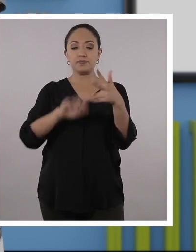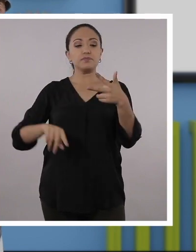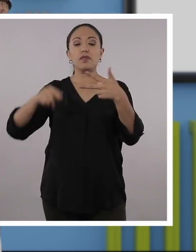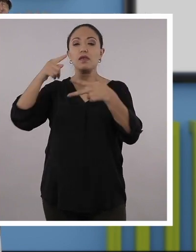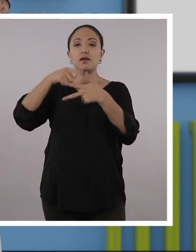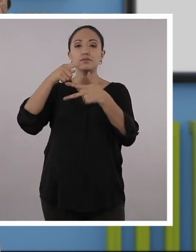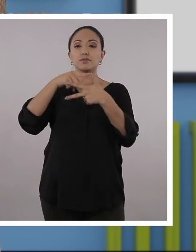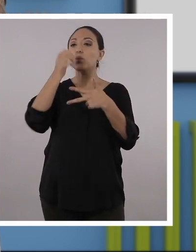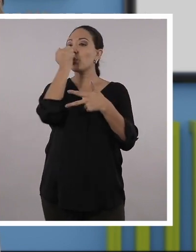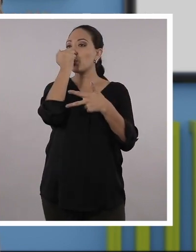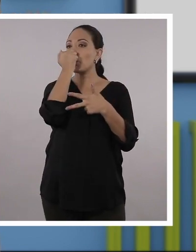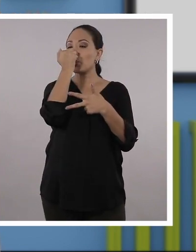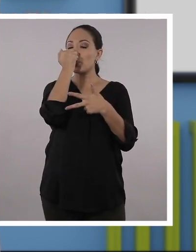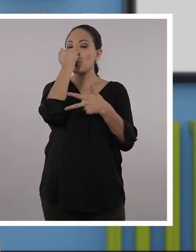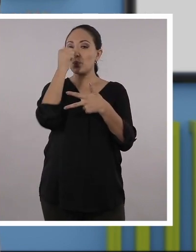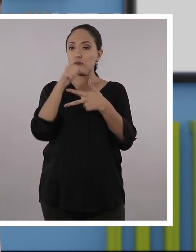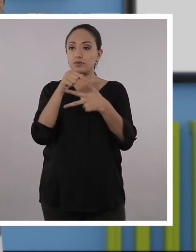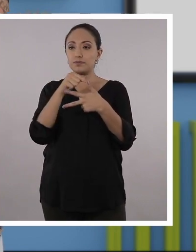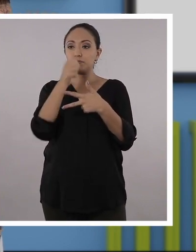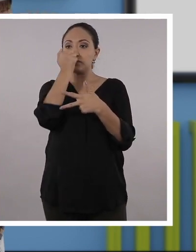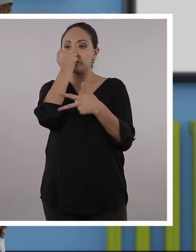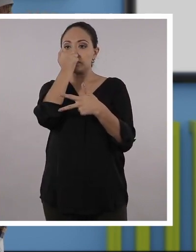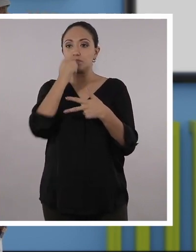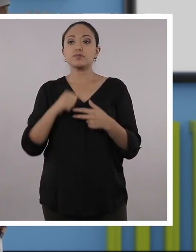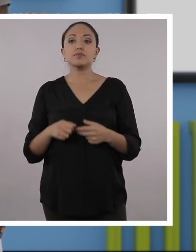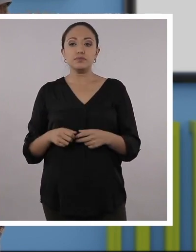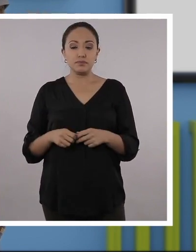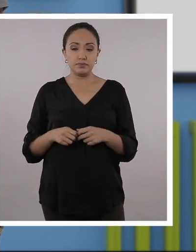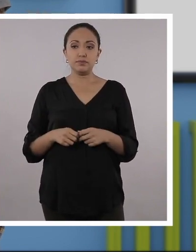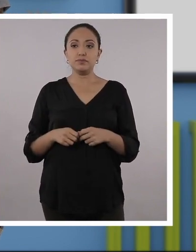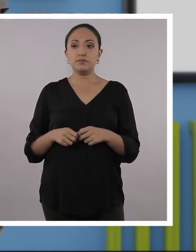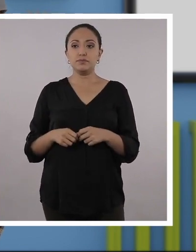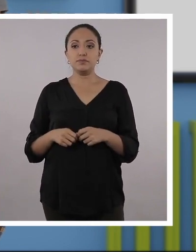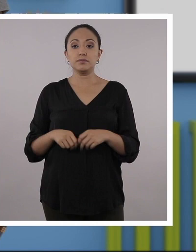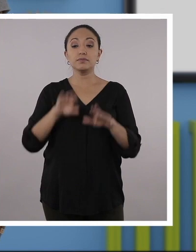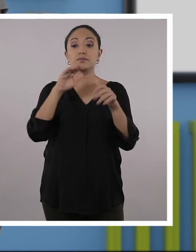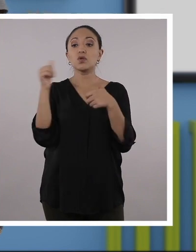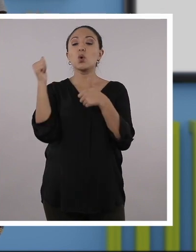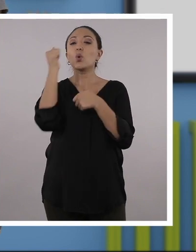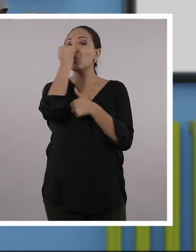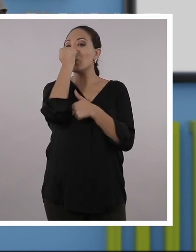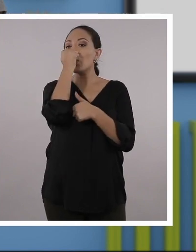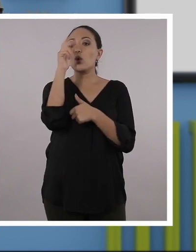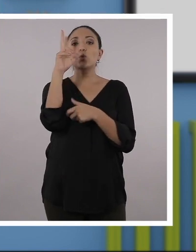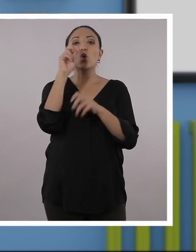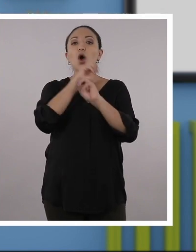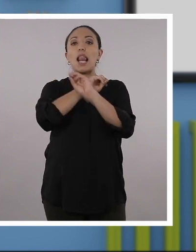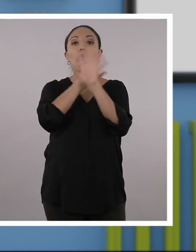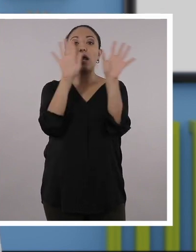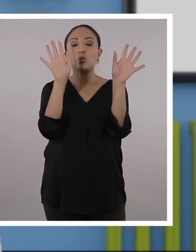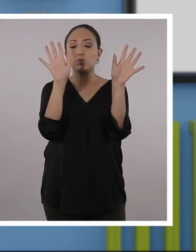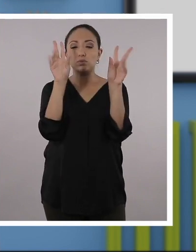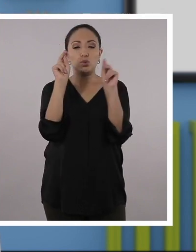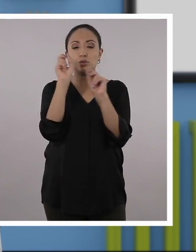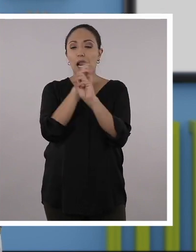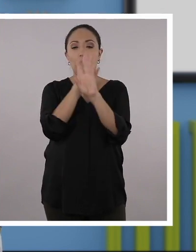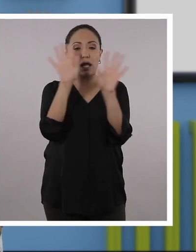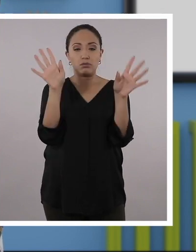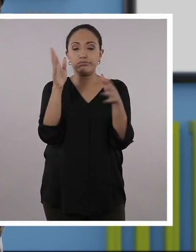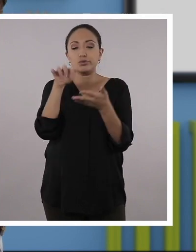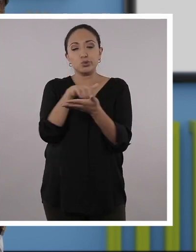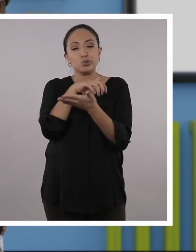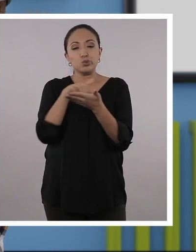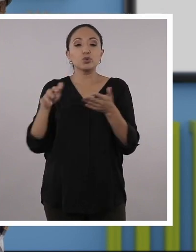con el tercer color del semáforo, que es el color... Rojo. Rojo, rojo. Lo que no nos quedó claro el día de hoy.